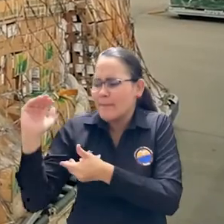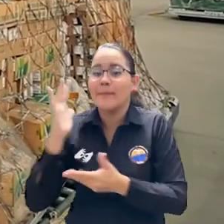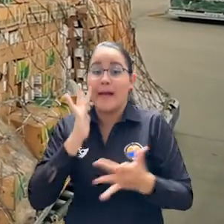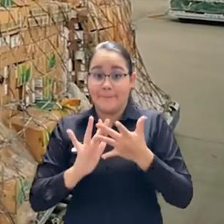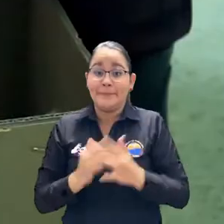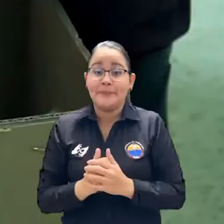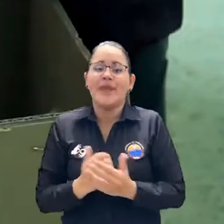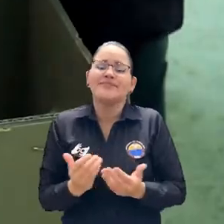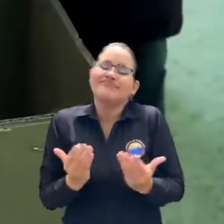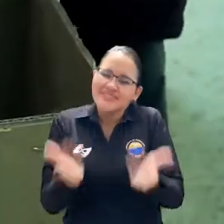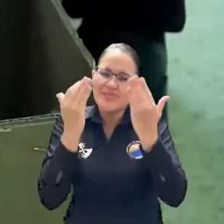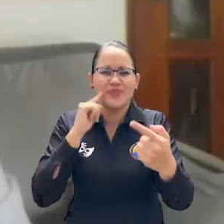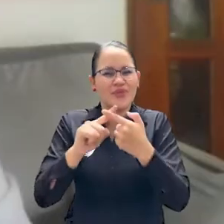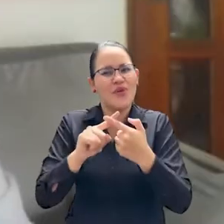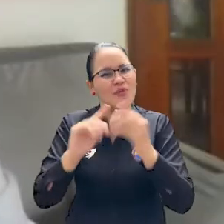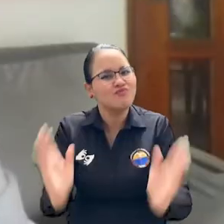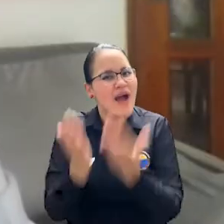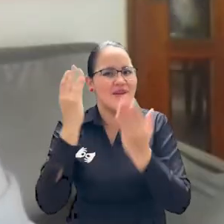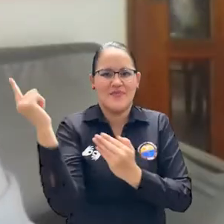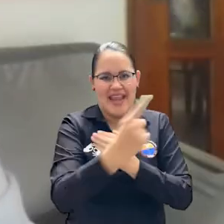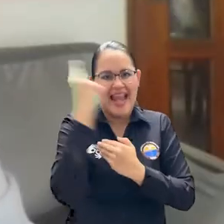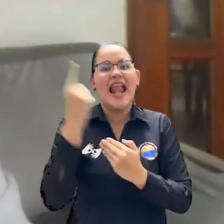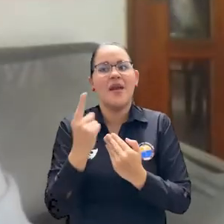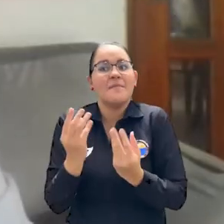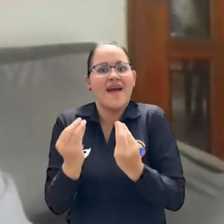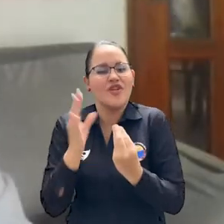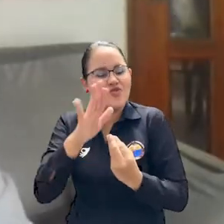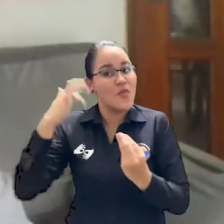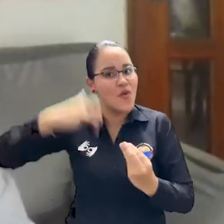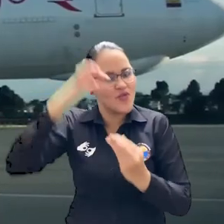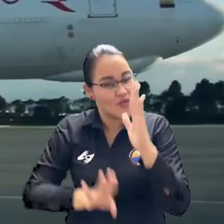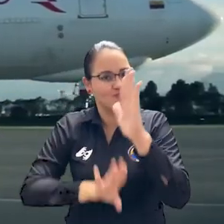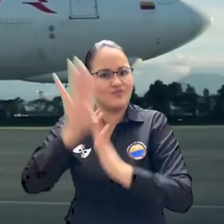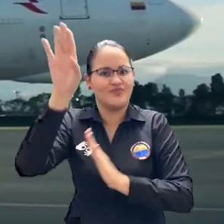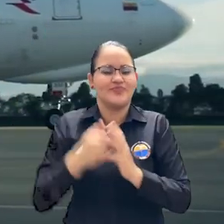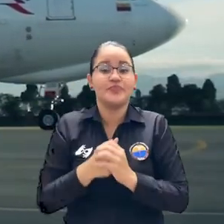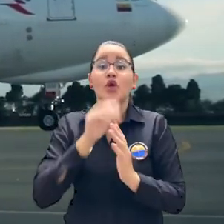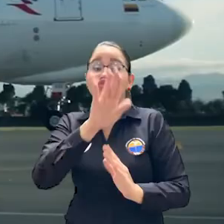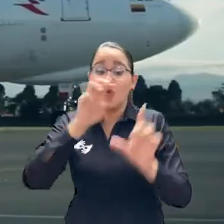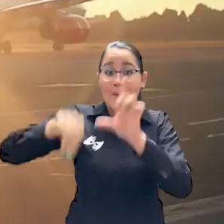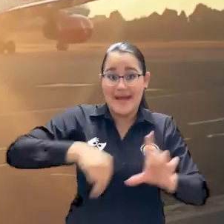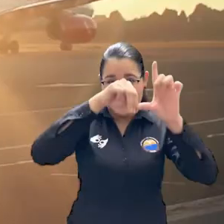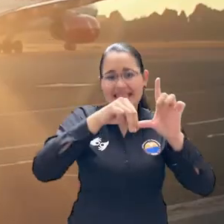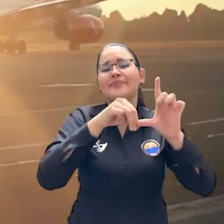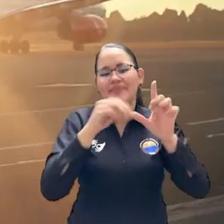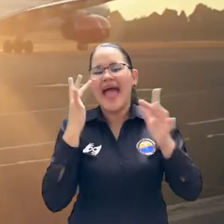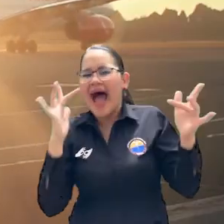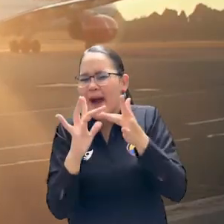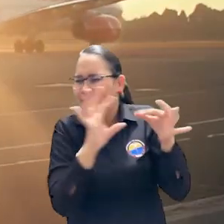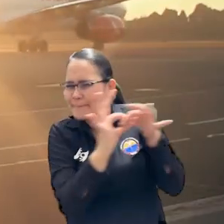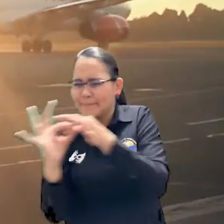una gran motivación para seguir adelante en sus carreras profesionales. La maestría es complementaria de la